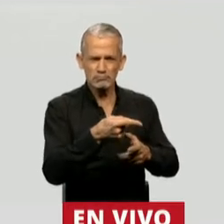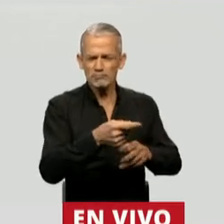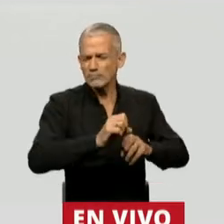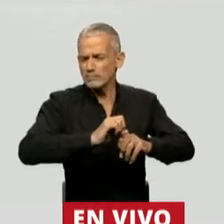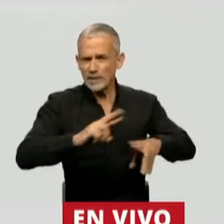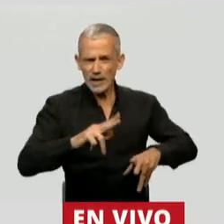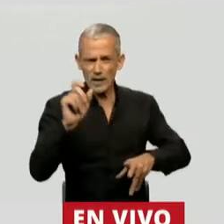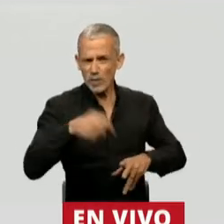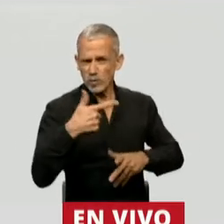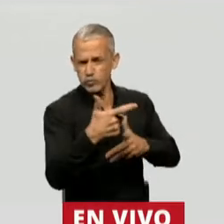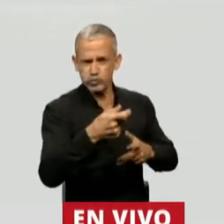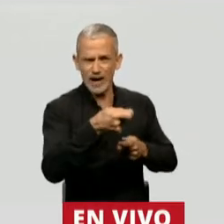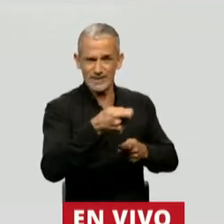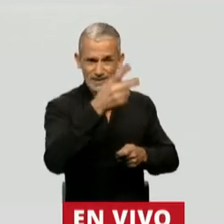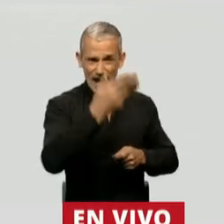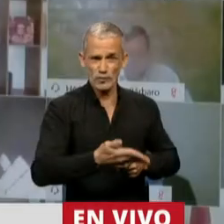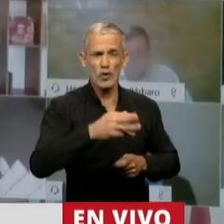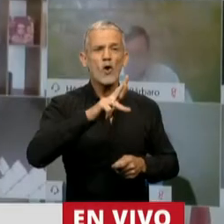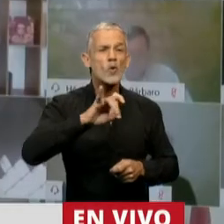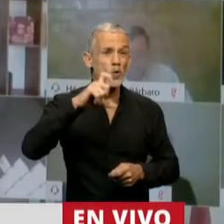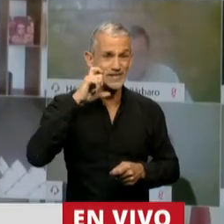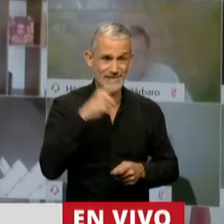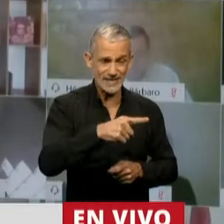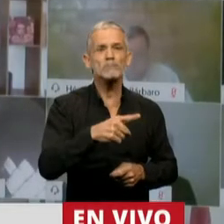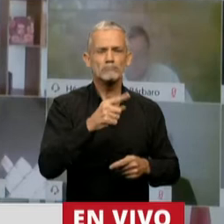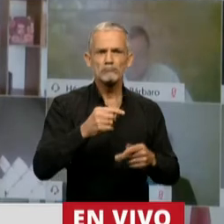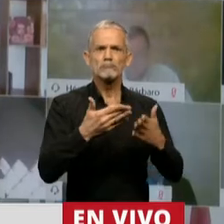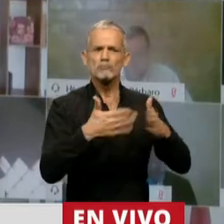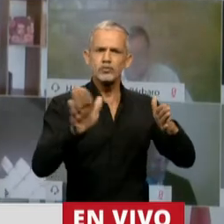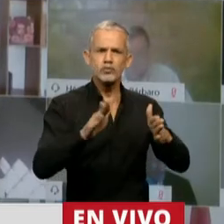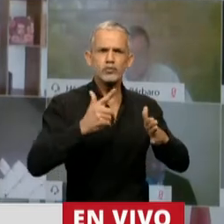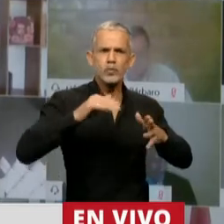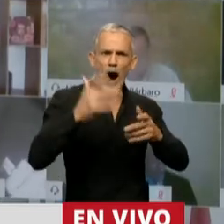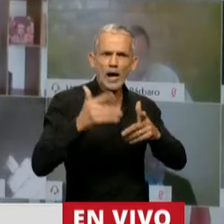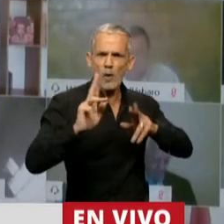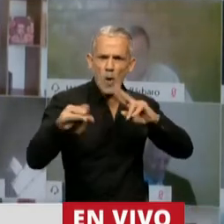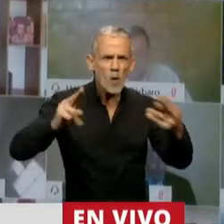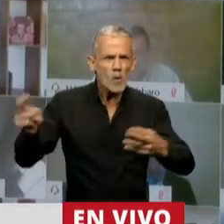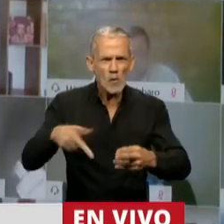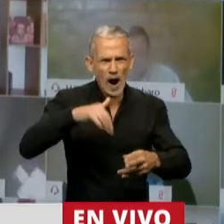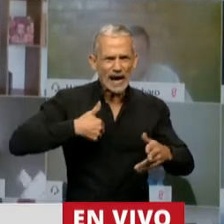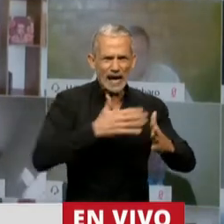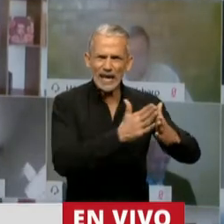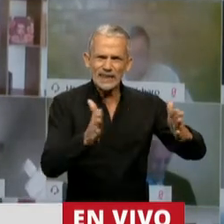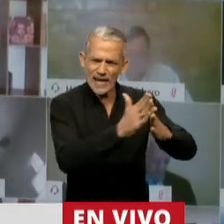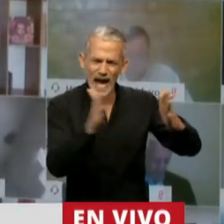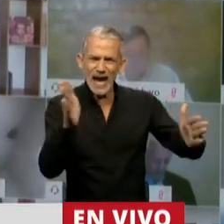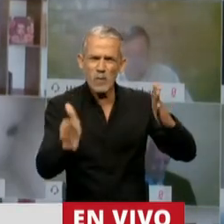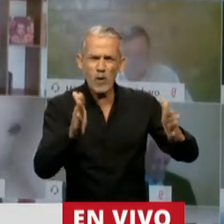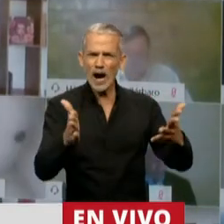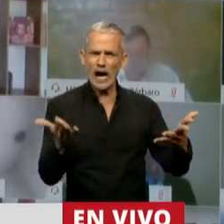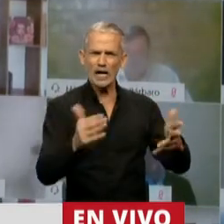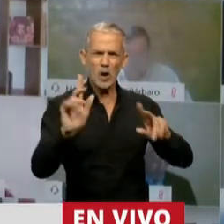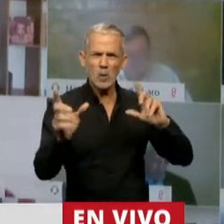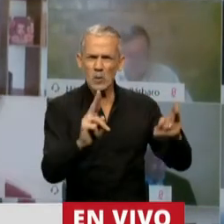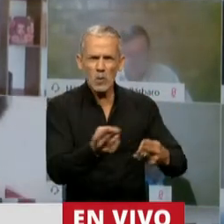asesinato de José Ignacio Rucci, abre una etapa de sangre en la Argentina muy dolorosa. Una etapa de sangre